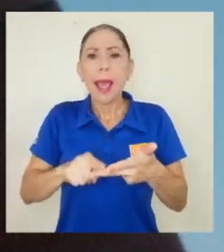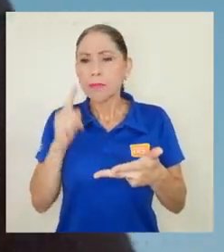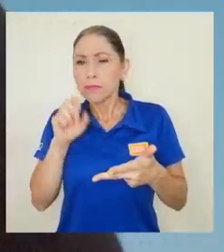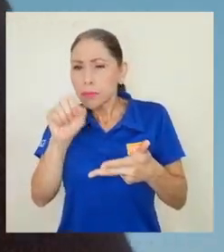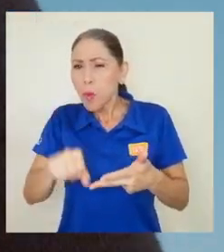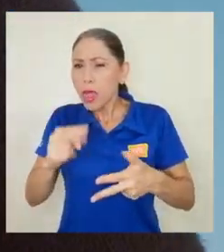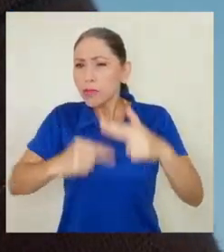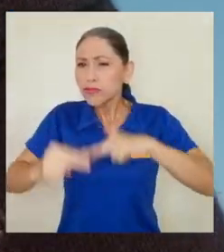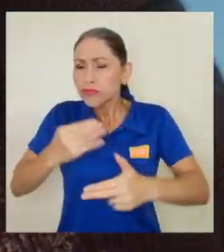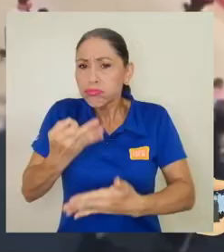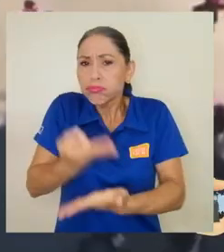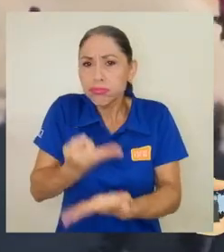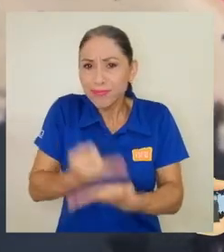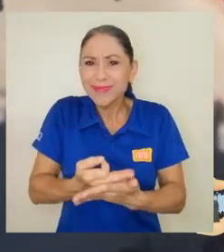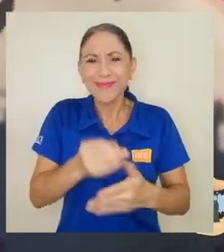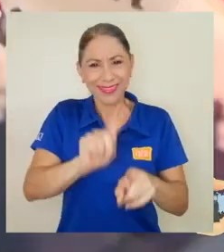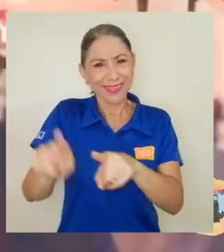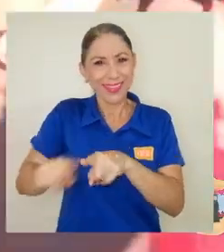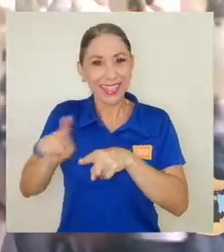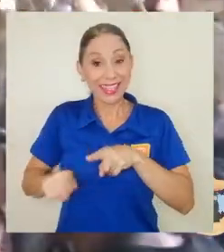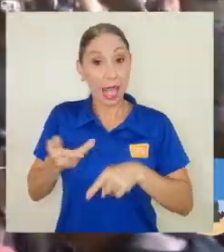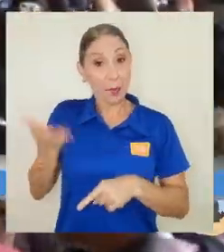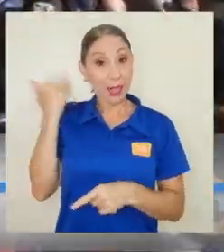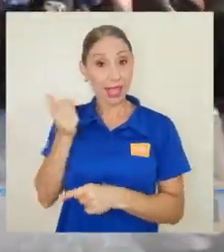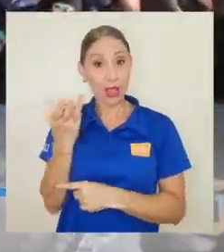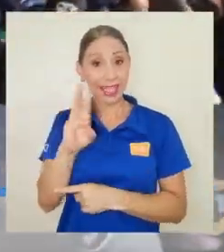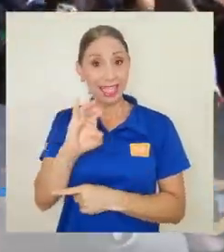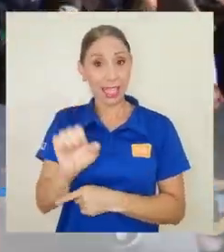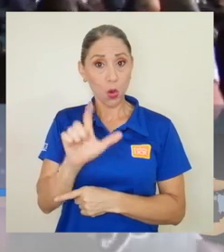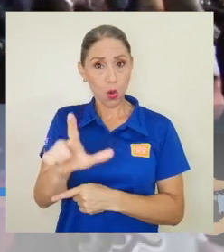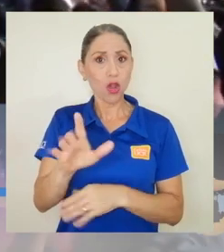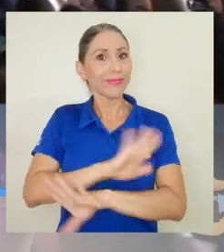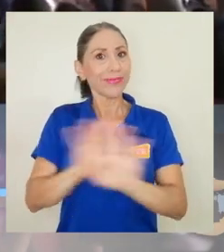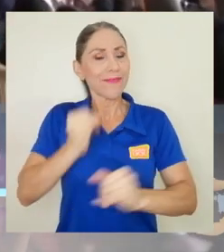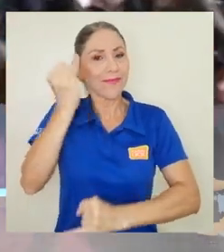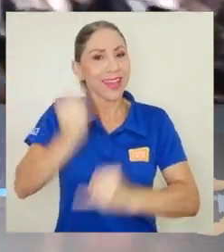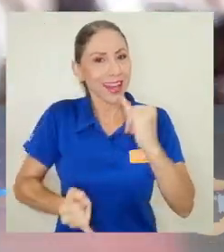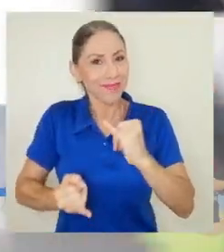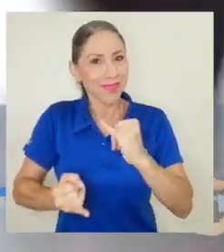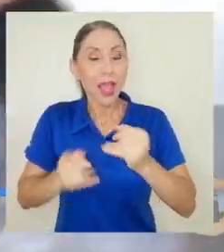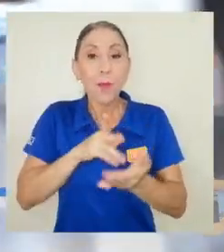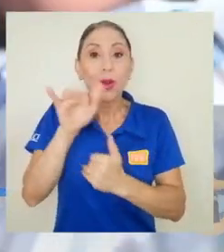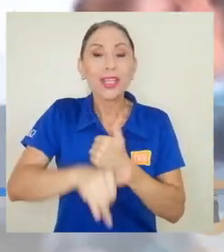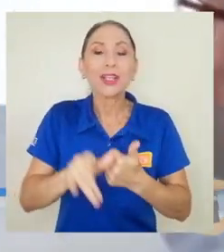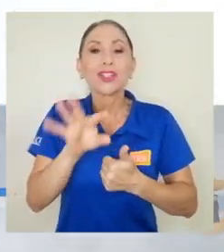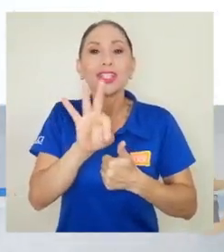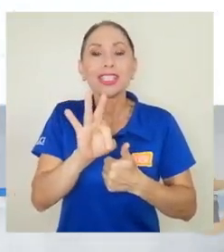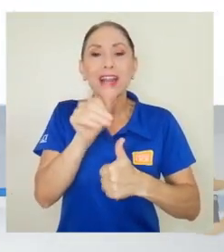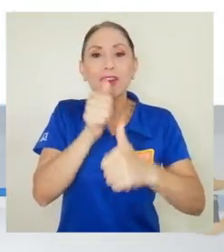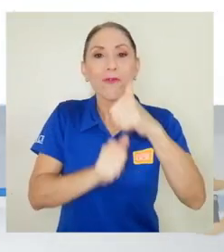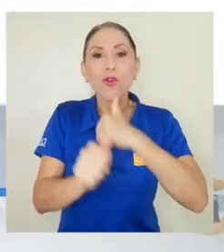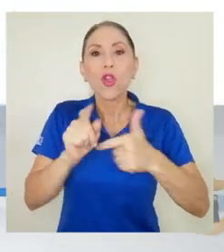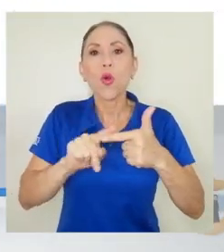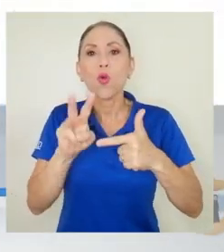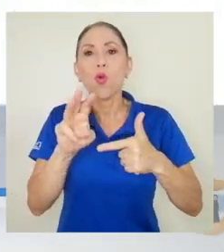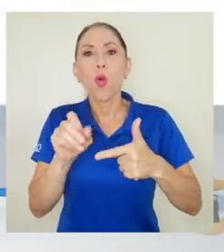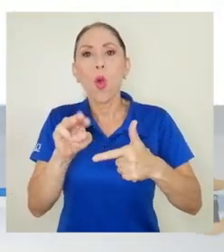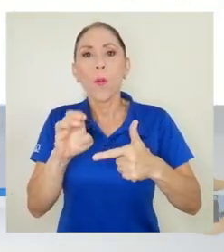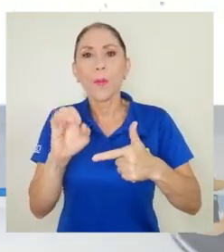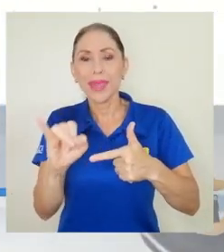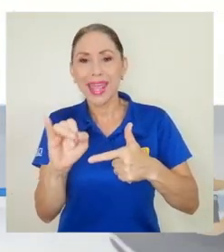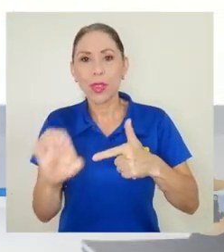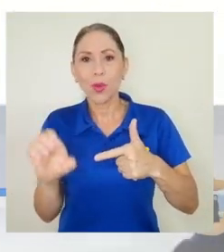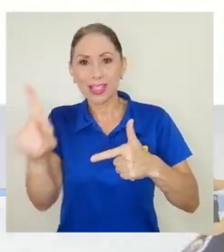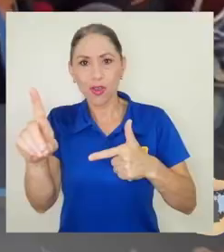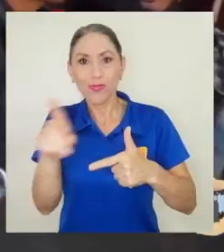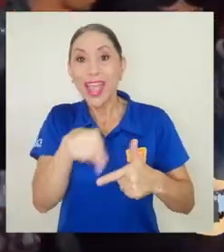financiera, entre otros. El pasado 16 de julio se realizó la final y los proyectos Ter Refugio y Wombie Educación fueron